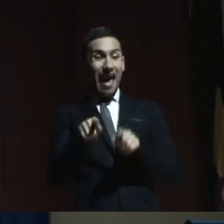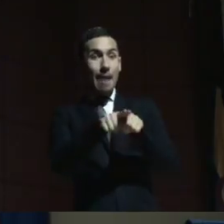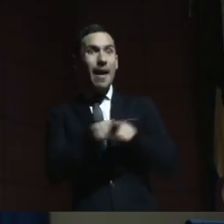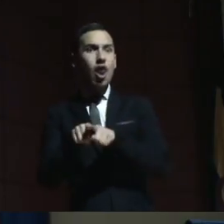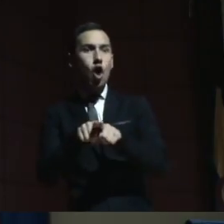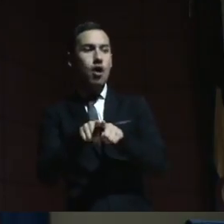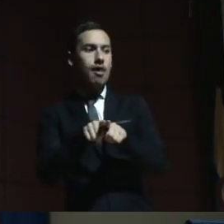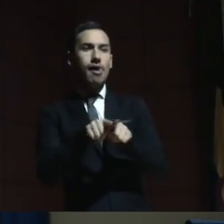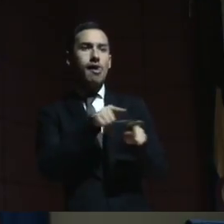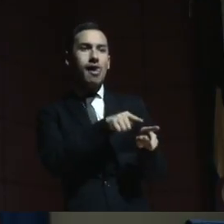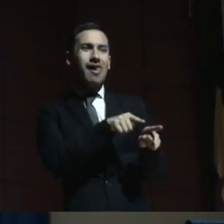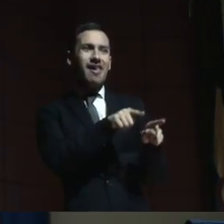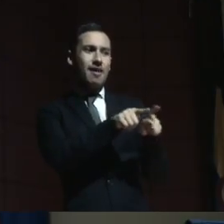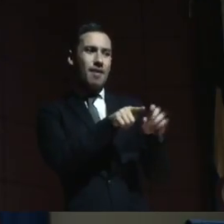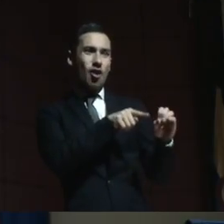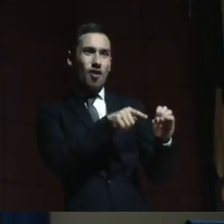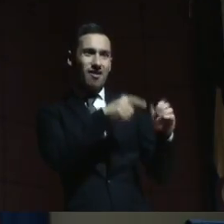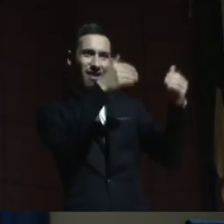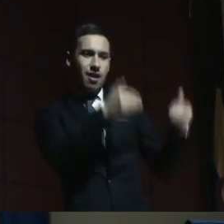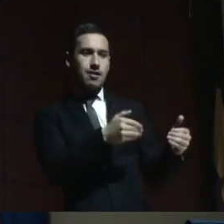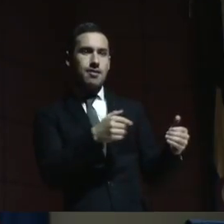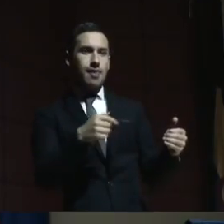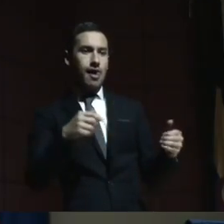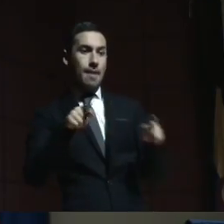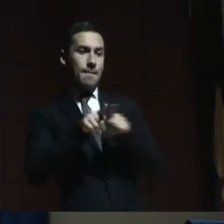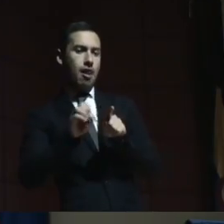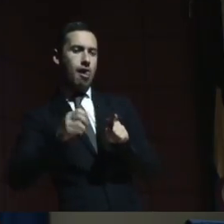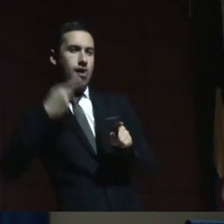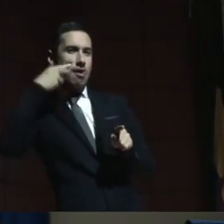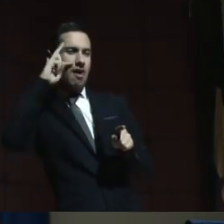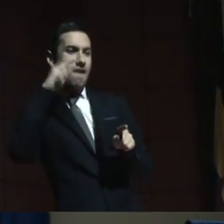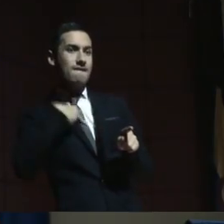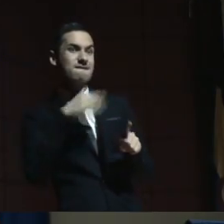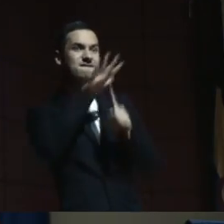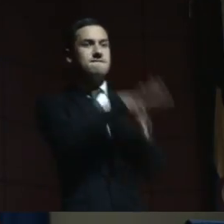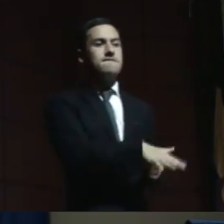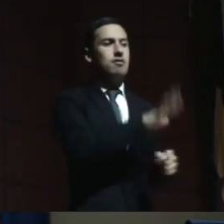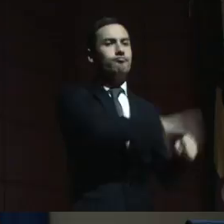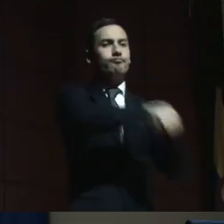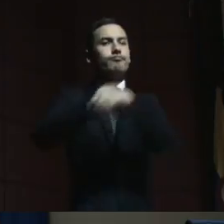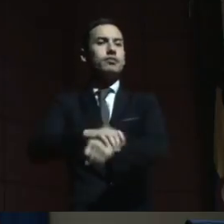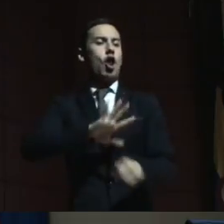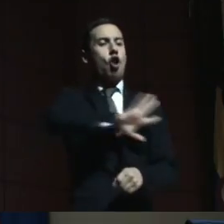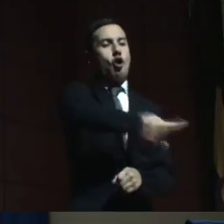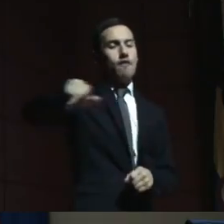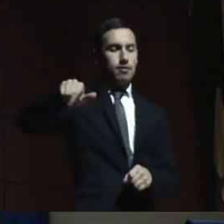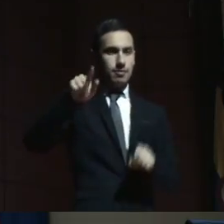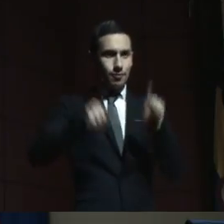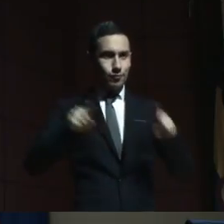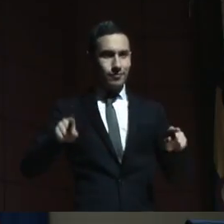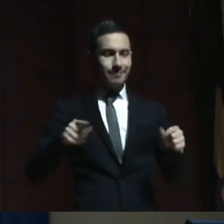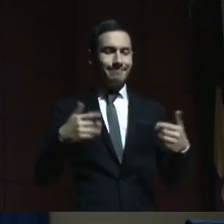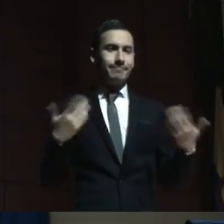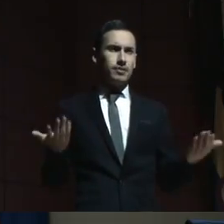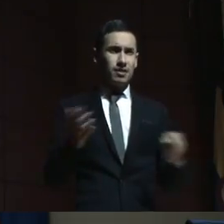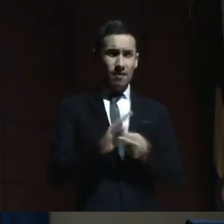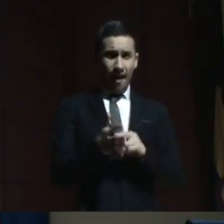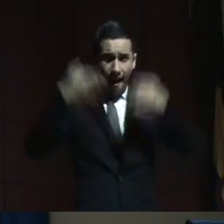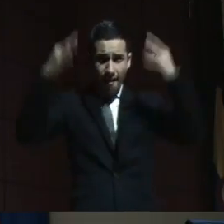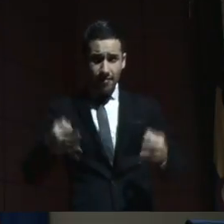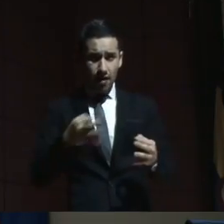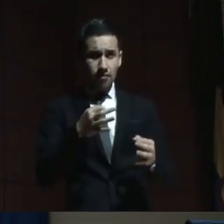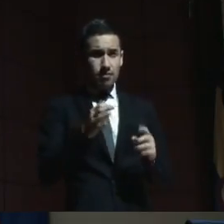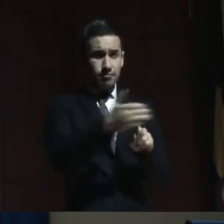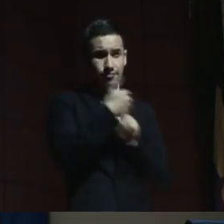algún lugar, ¿sí? No hay garantía, o sea, la interdicción no es la garantía para que eso no pase cuando yo me muera,